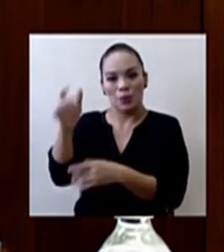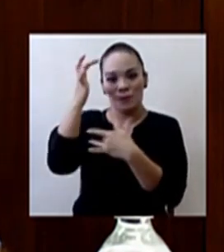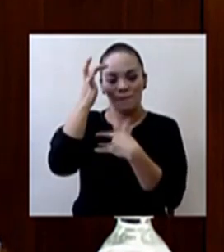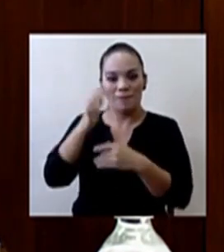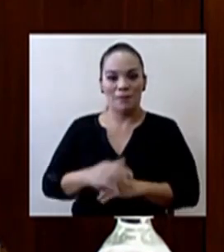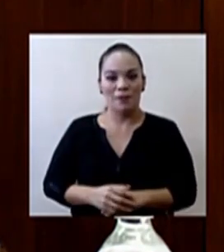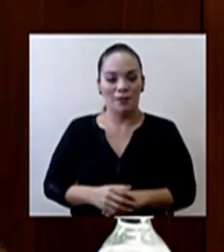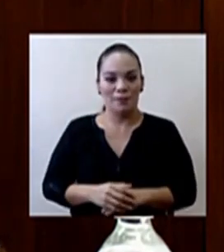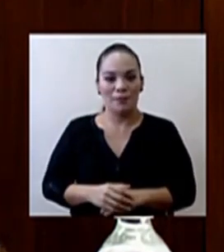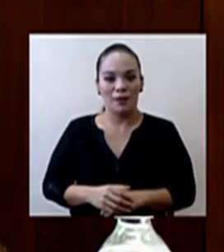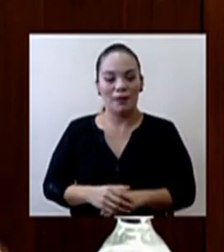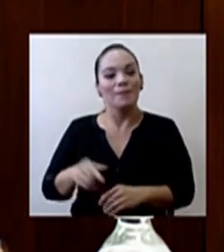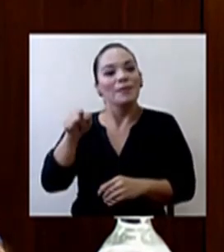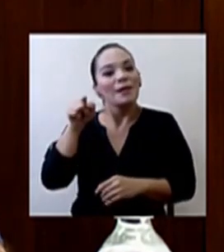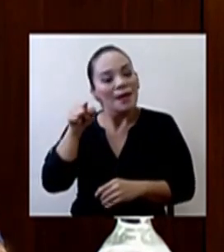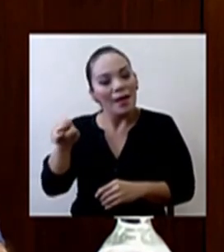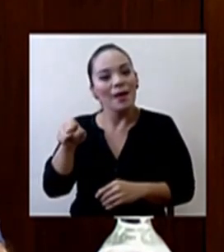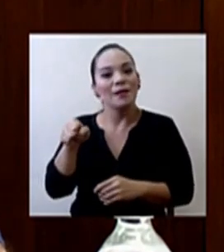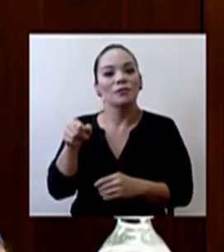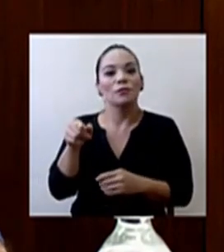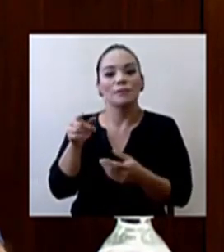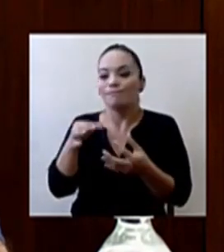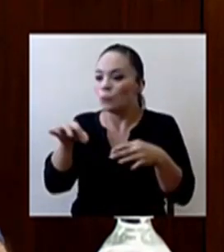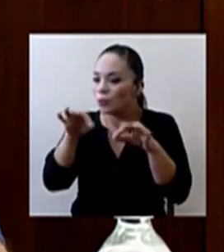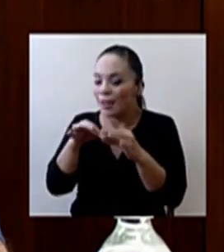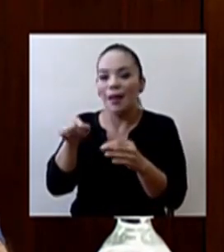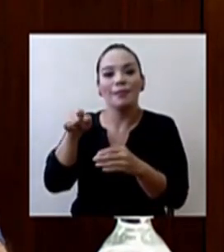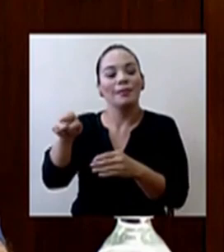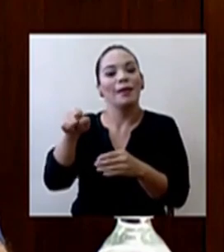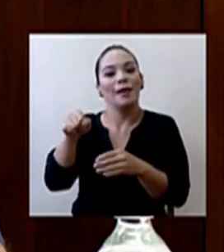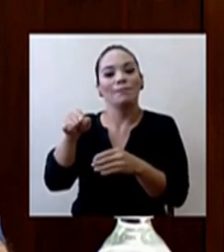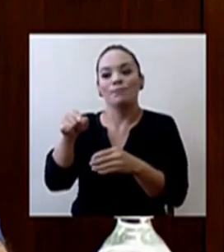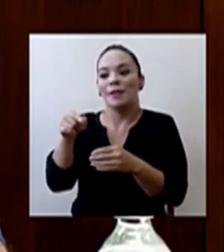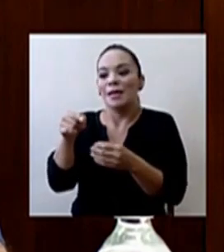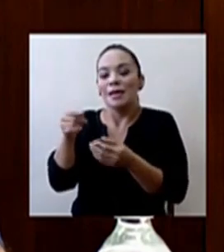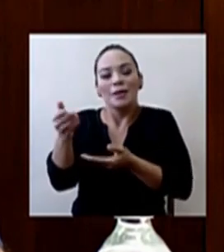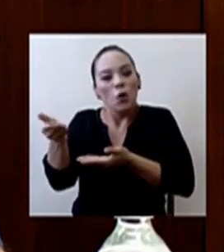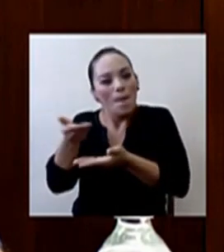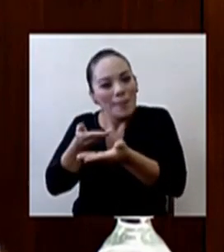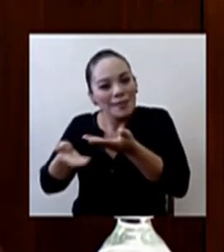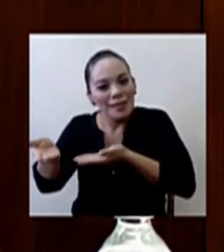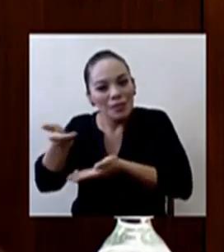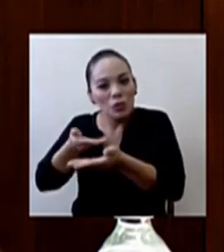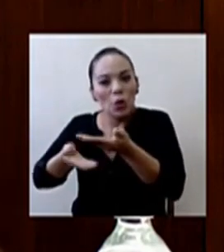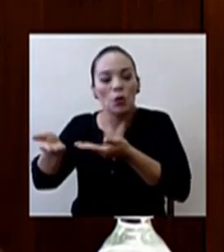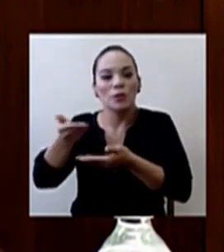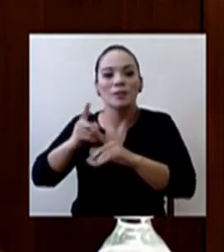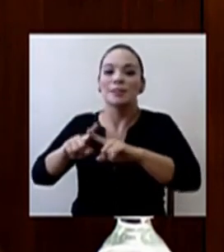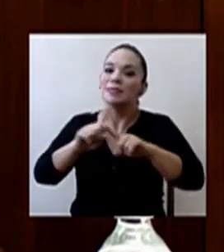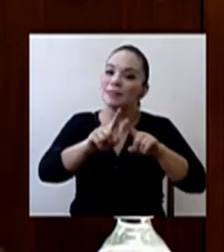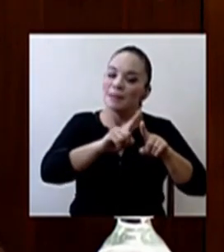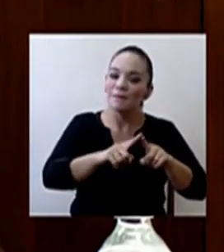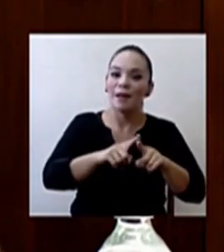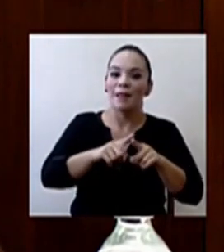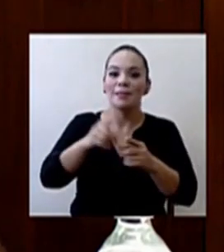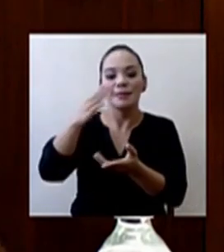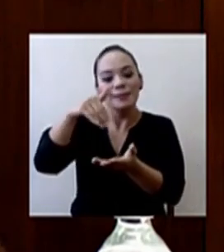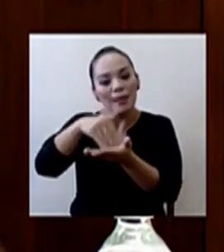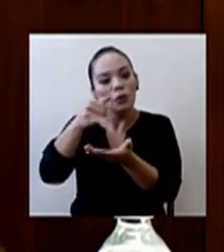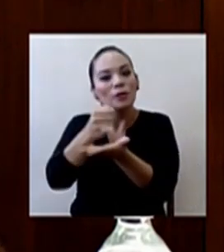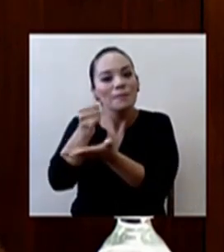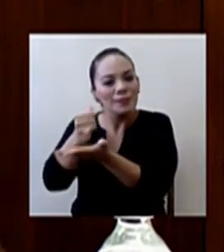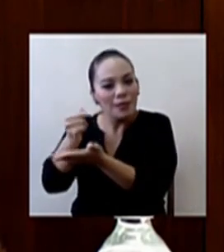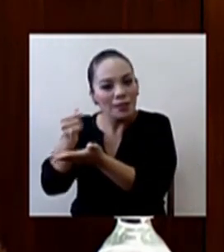son las interacciones y las conversaciones que tenemos que tener entre los diferentes centros de